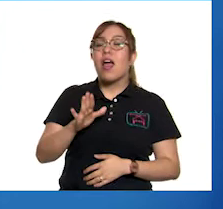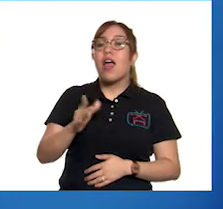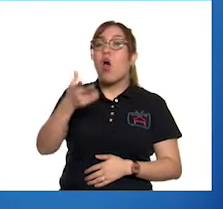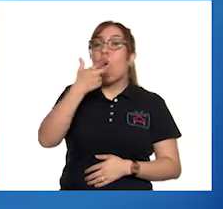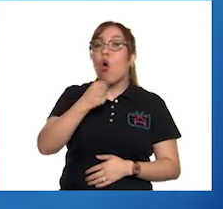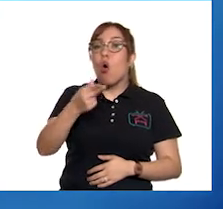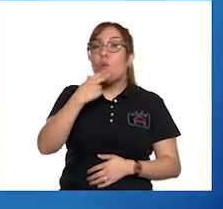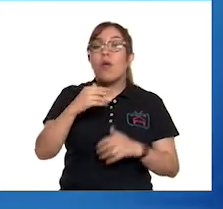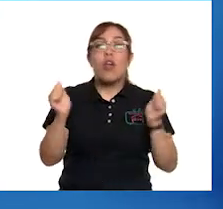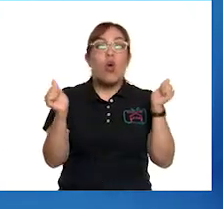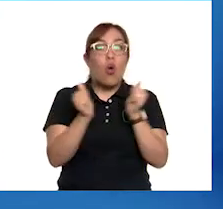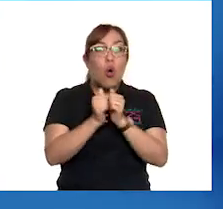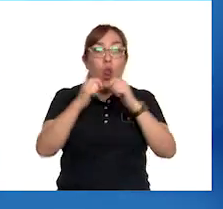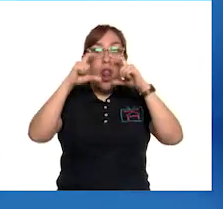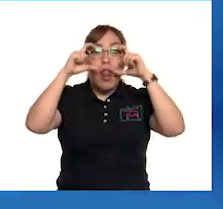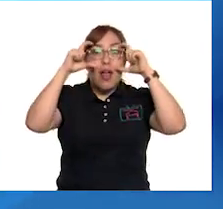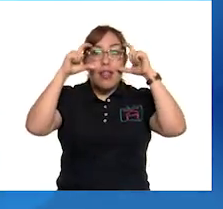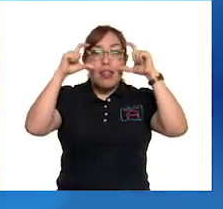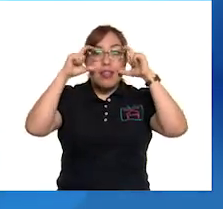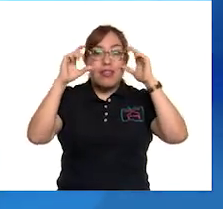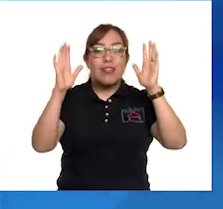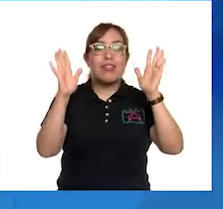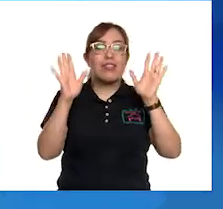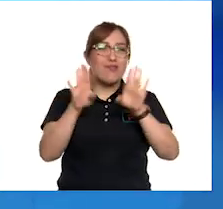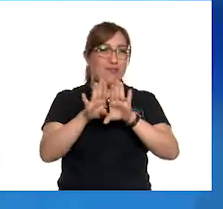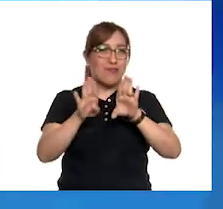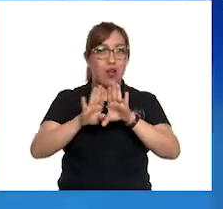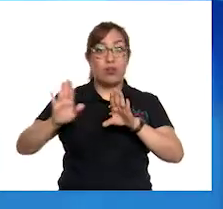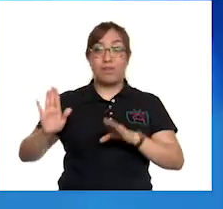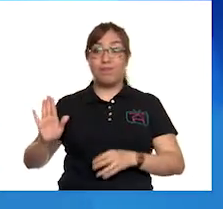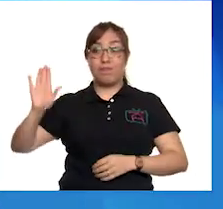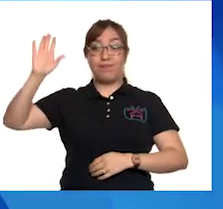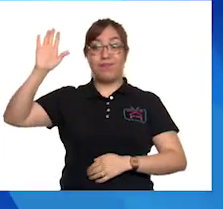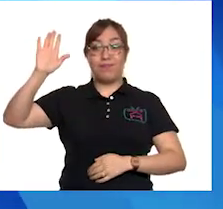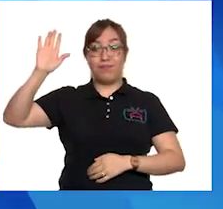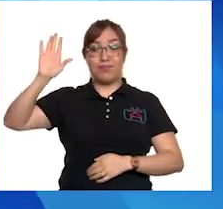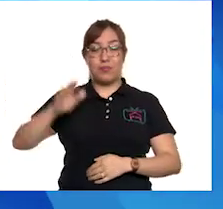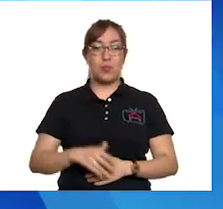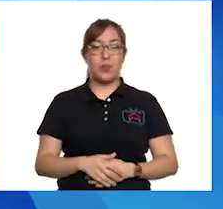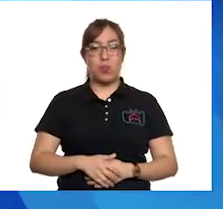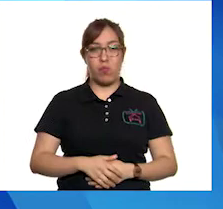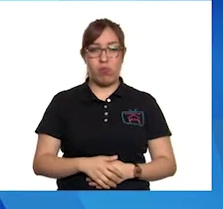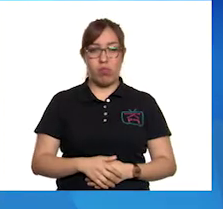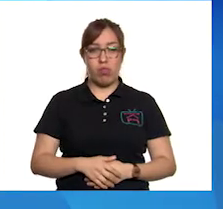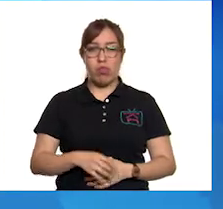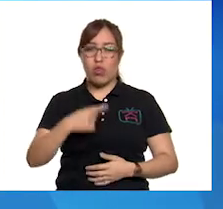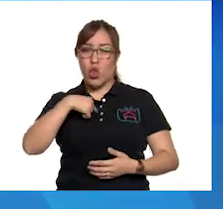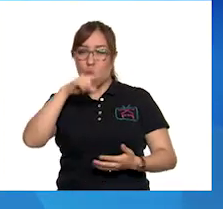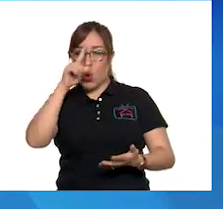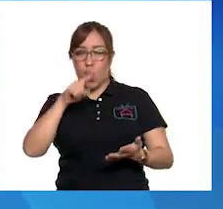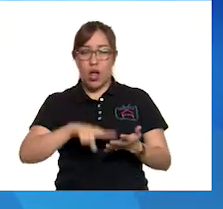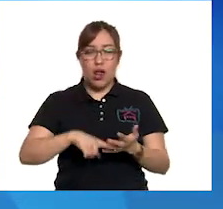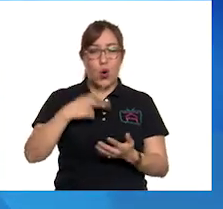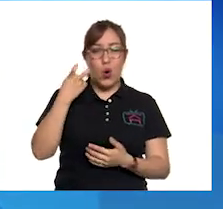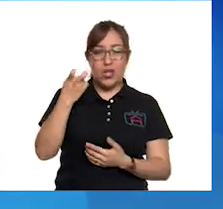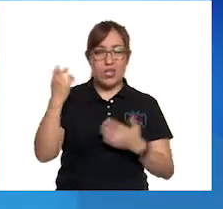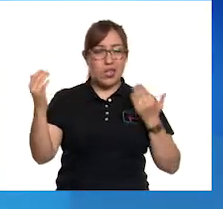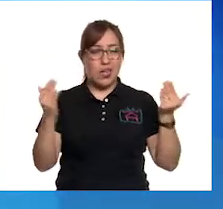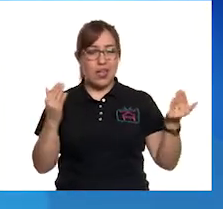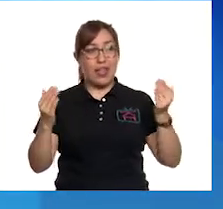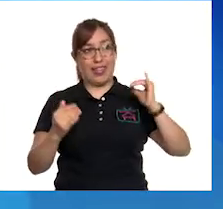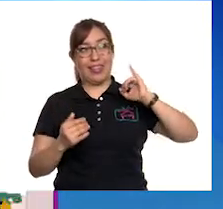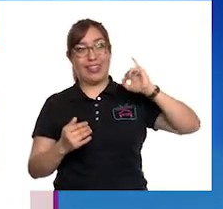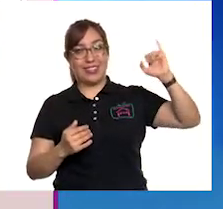con la mano levantada. ¡Ah! Parece ser que es la esquina superior... A ver, a ver... La esquina superior